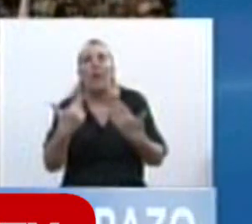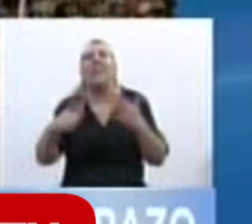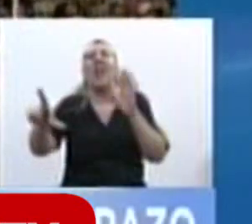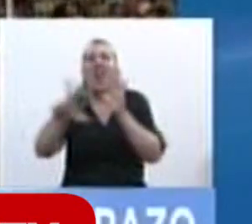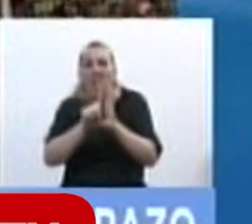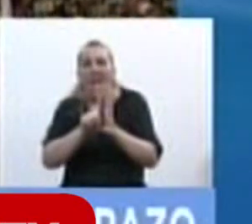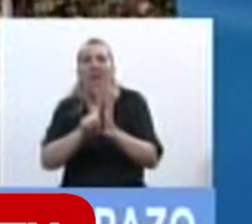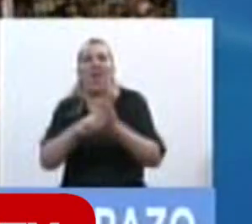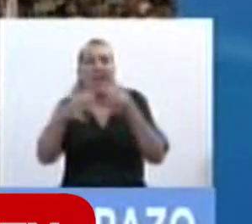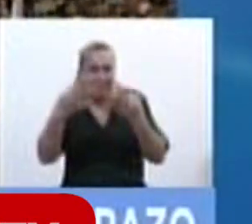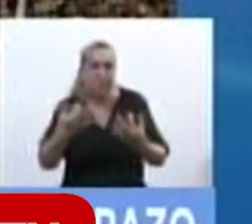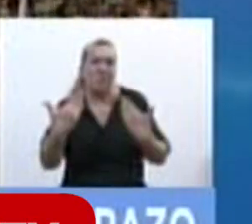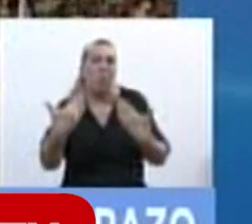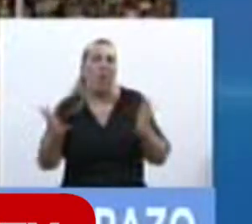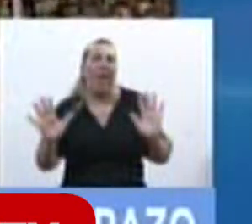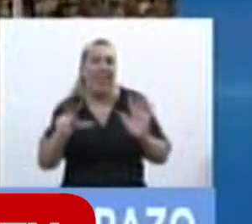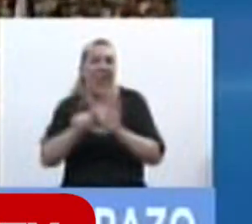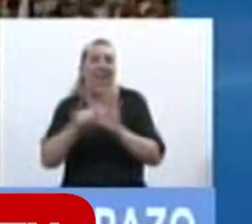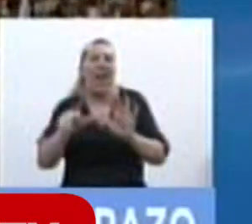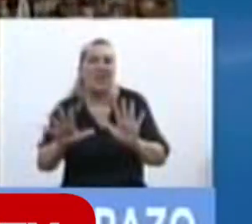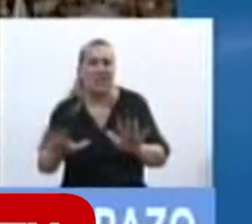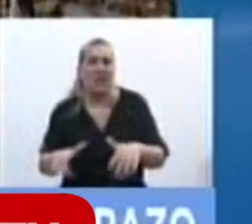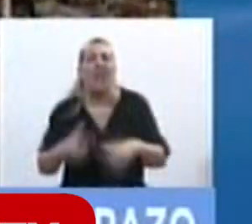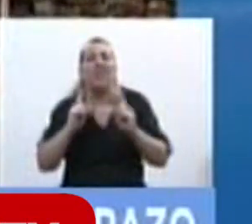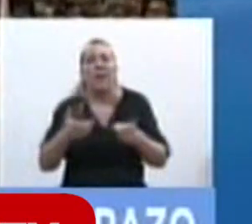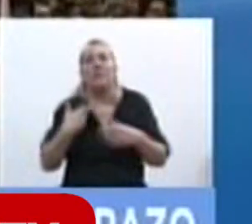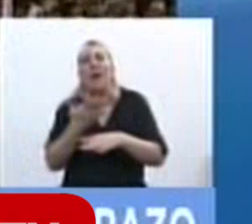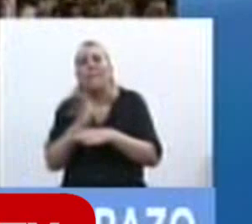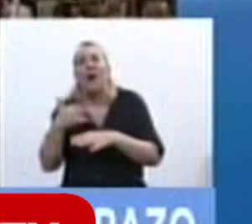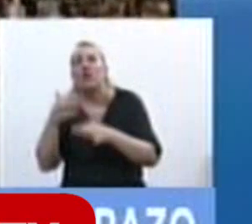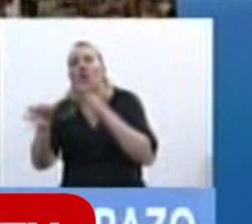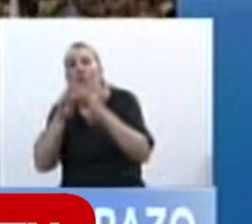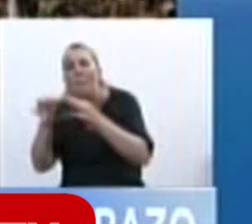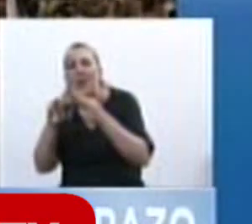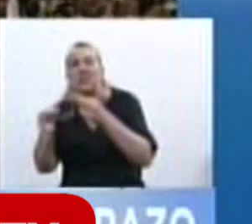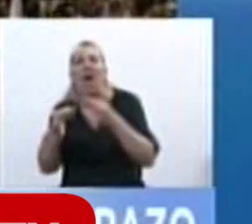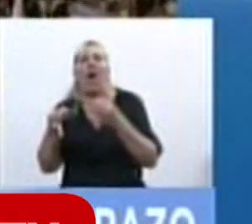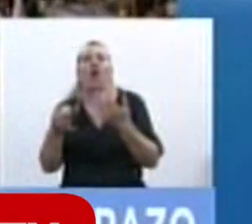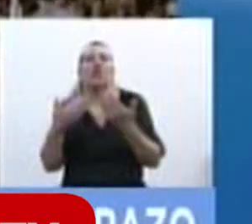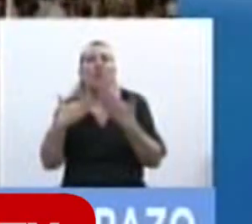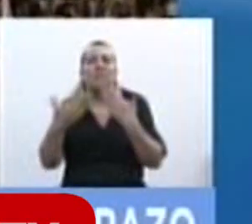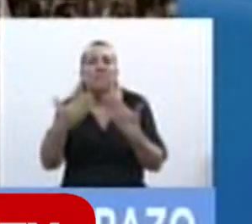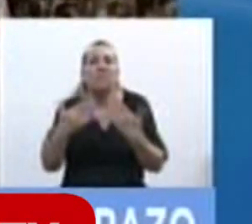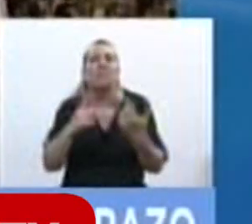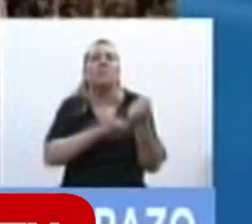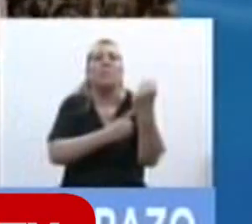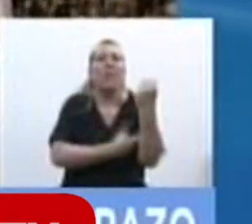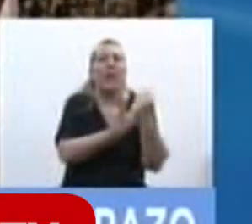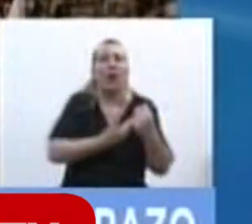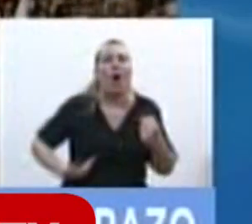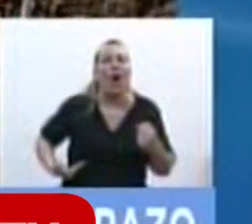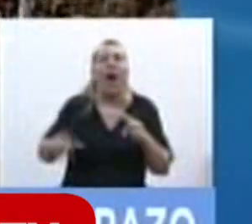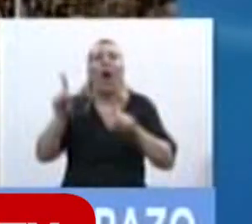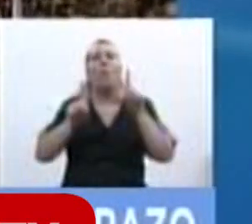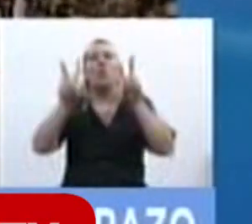viable por otro lado hemos estado conversando dialogando con el Poder Ejecutivo sobre algunos aspectos de la